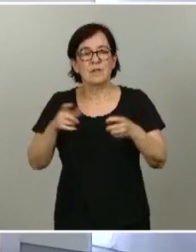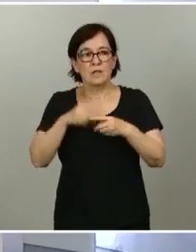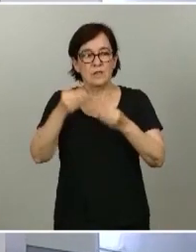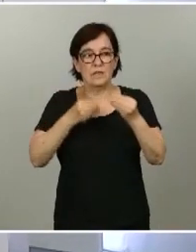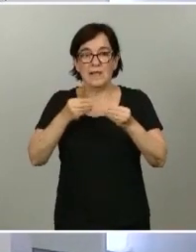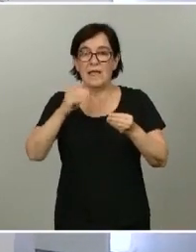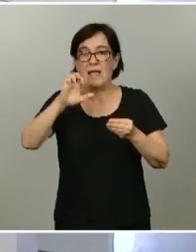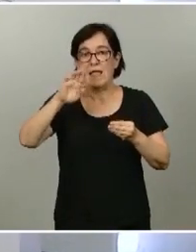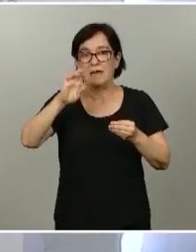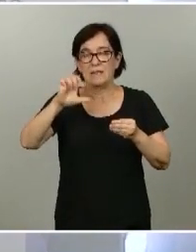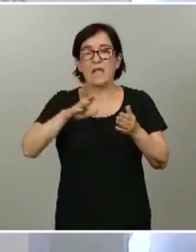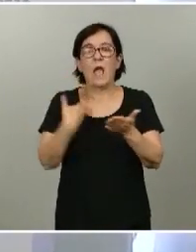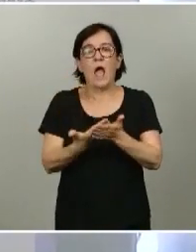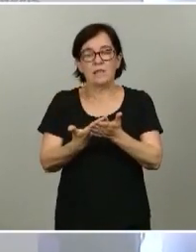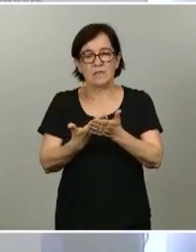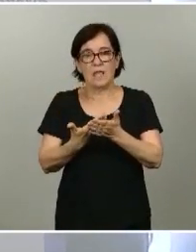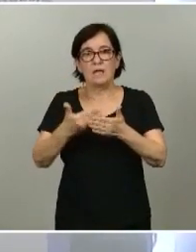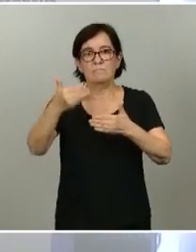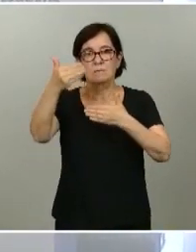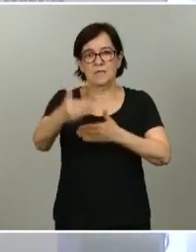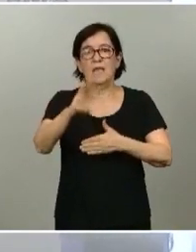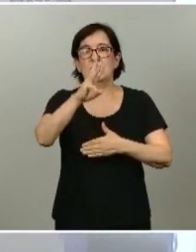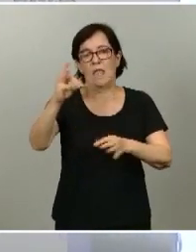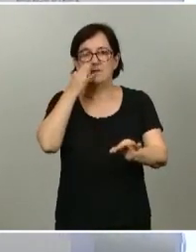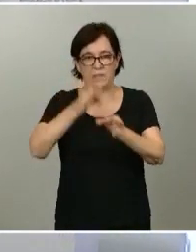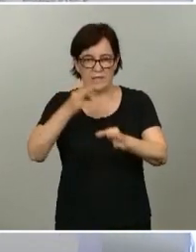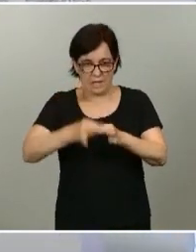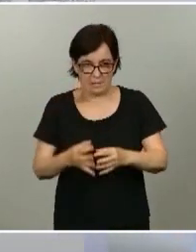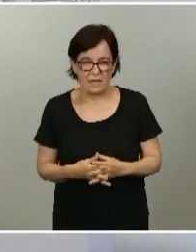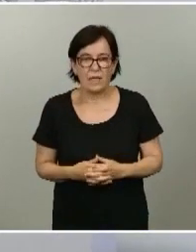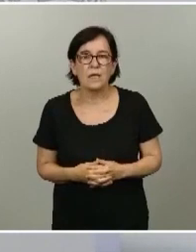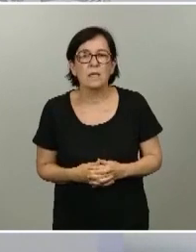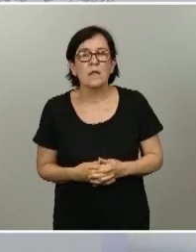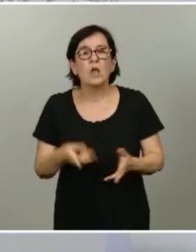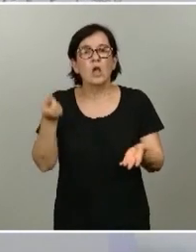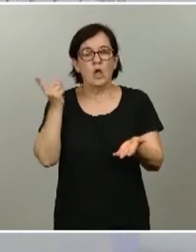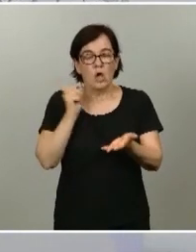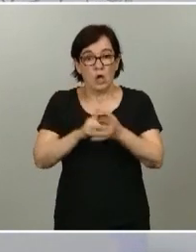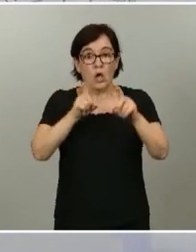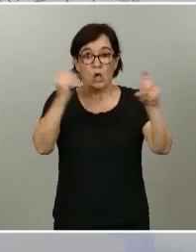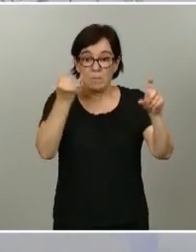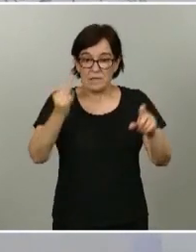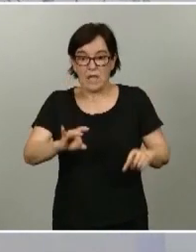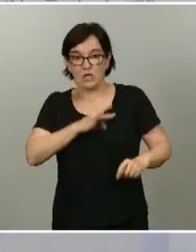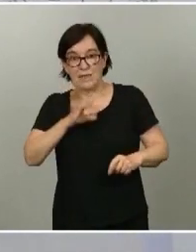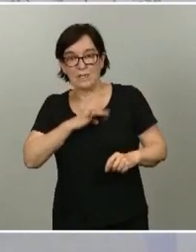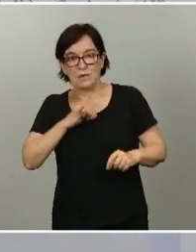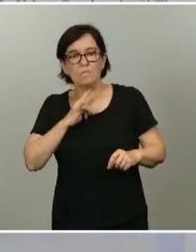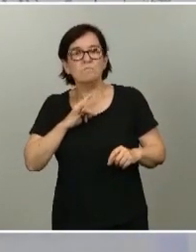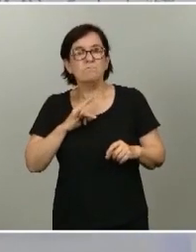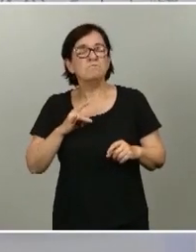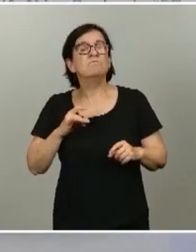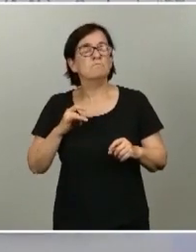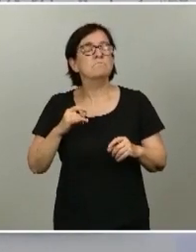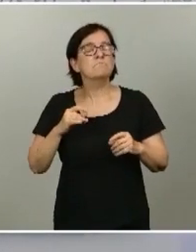hasta el próximo día 30 de septiembre. Nuevamente, empresarios sindicatos han estado a la altura de estas